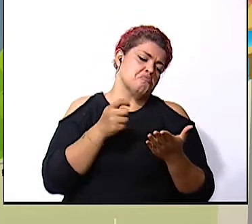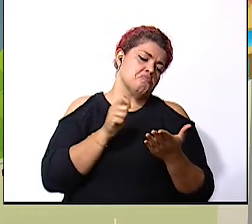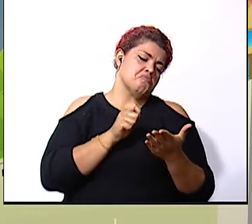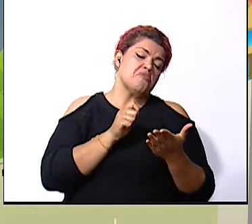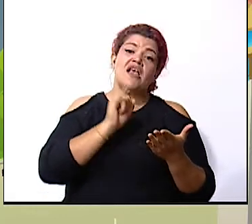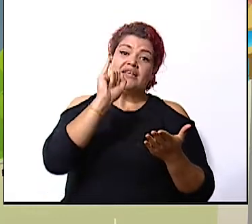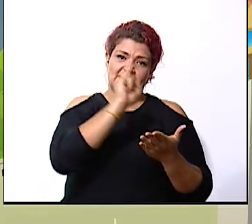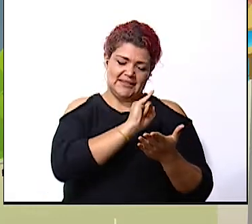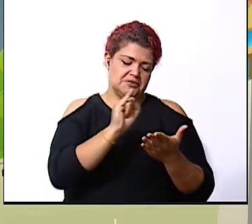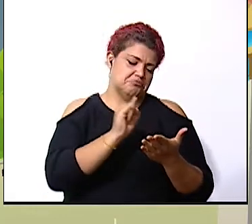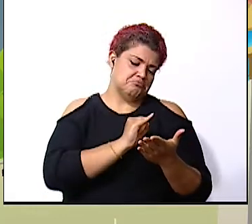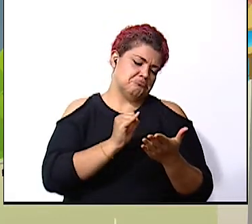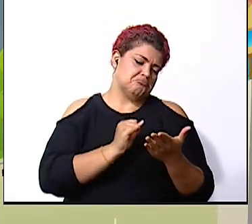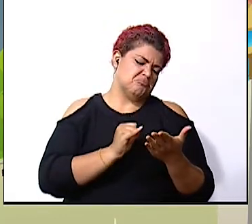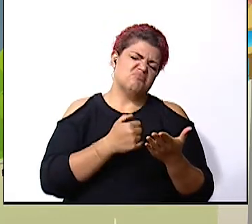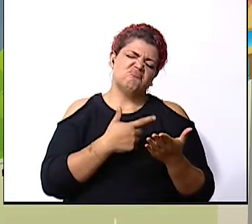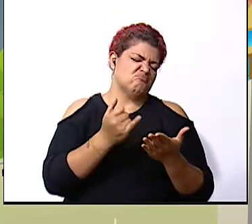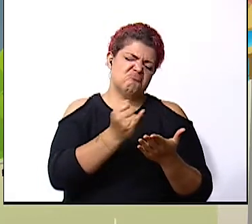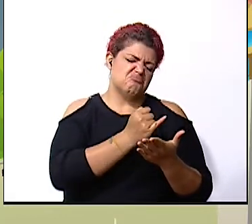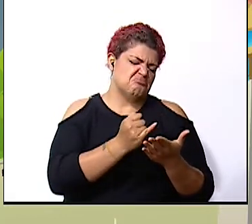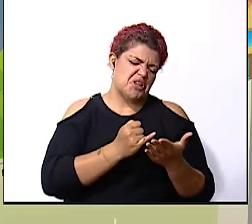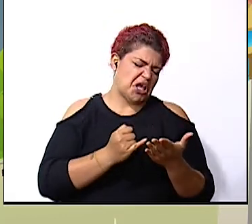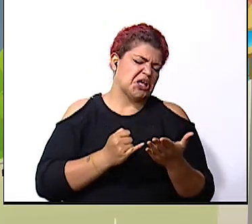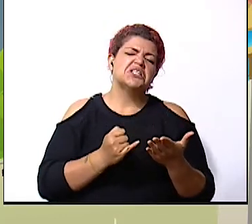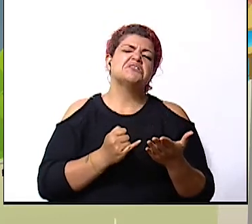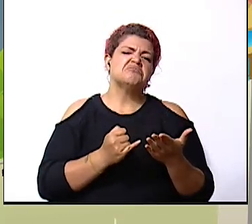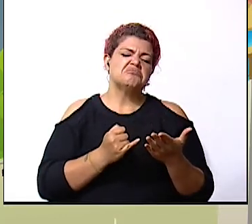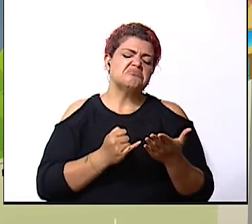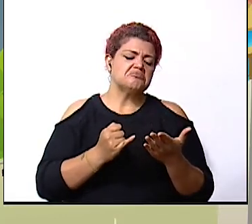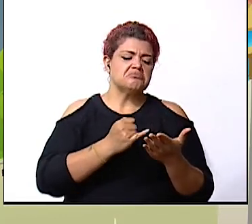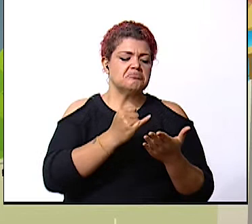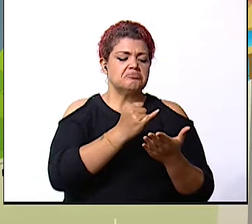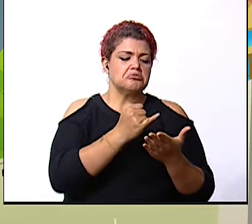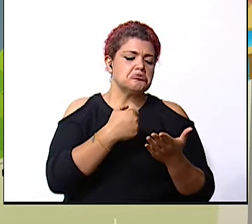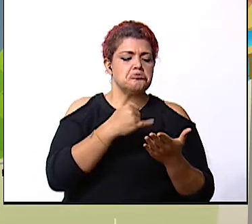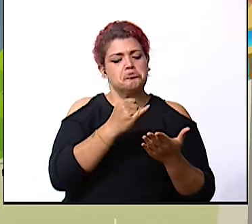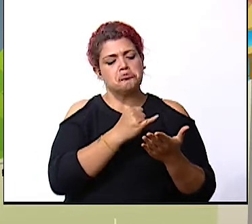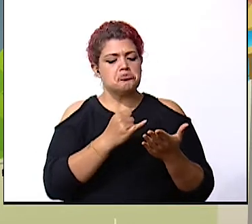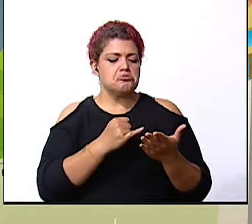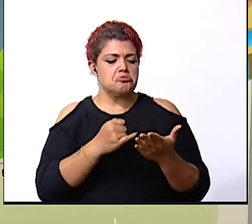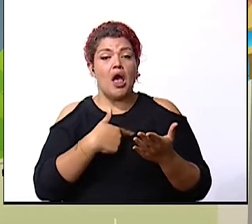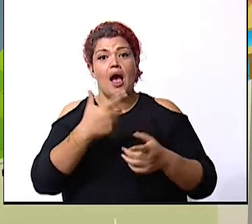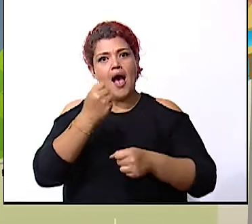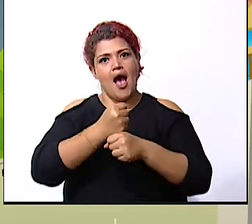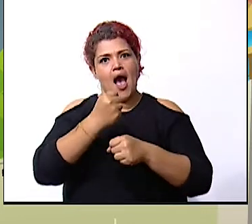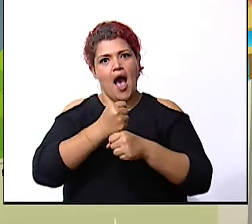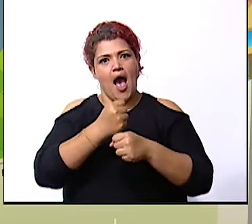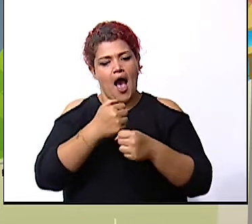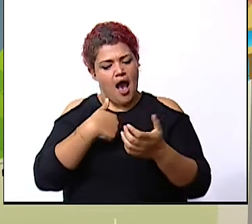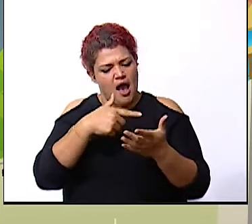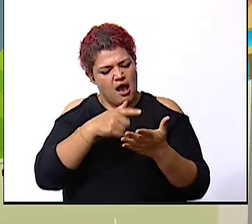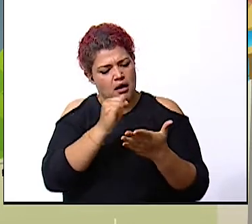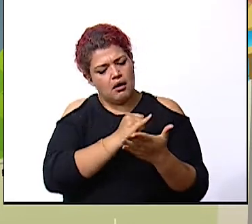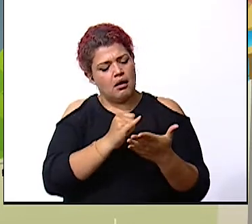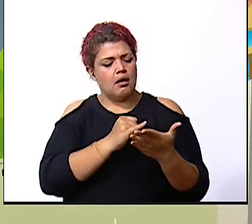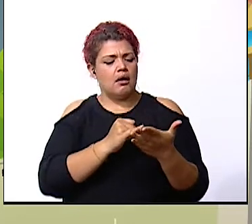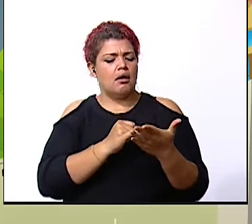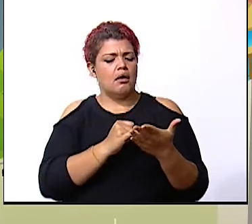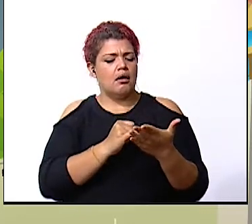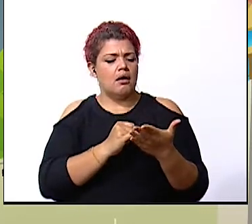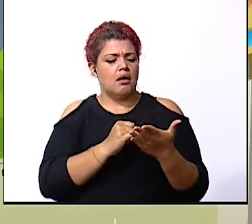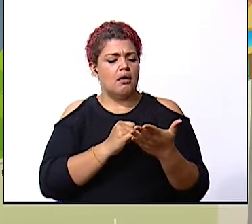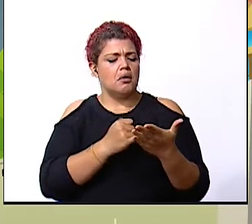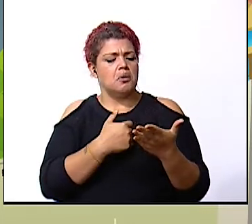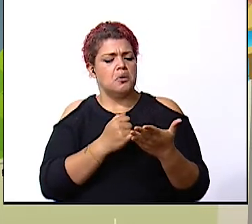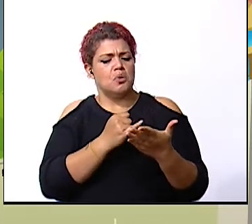a dibujar qué vamos a dibujar vamos a dibujar y vamos a trabajar en este caso lo que vamos a hacer es